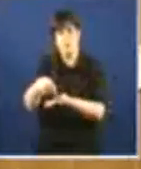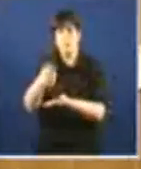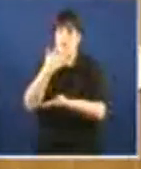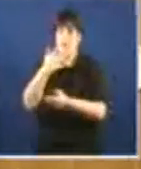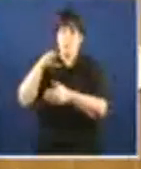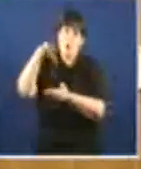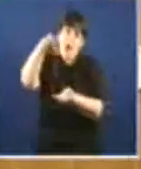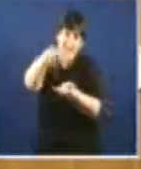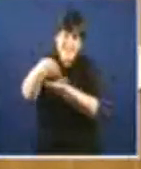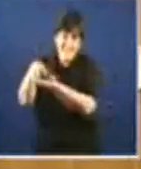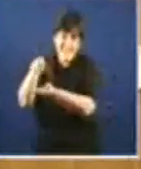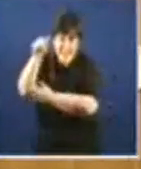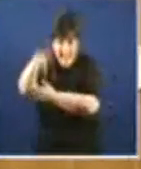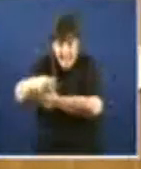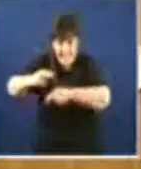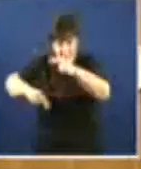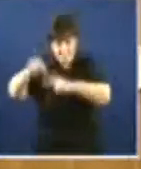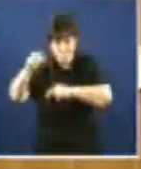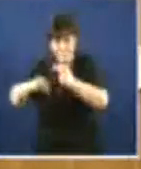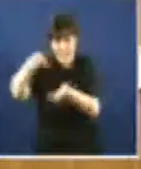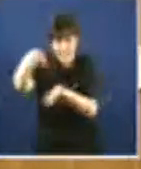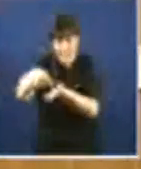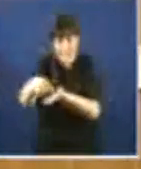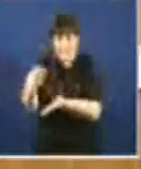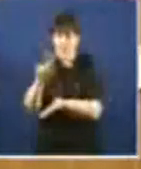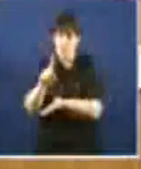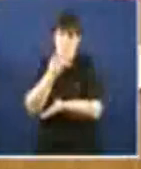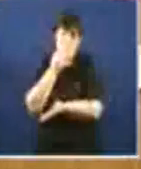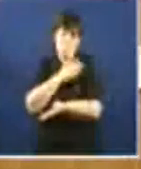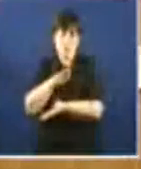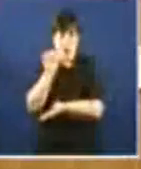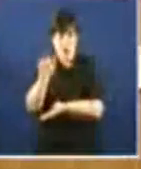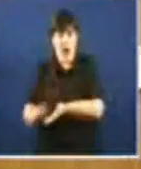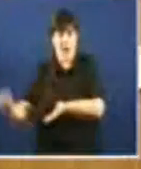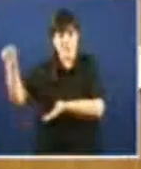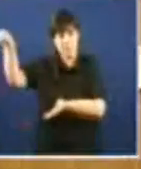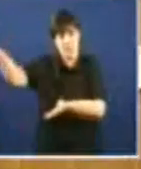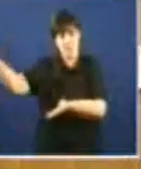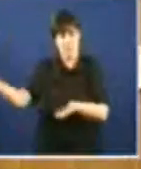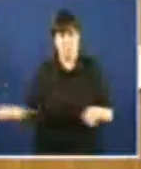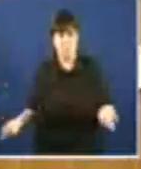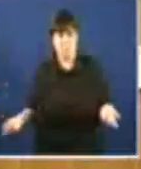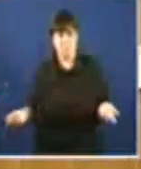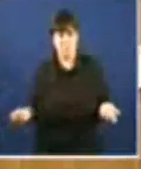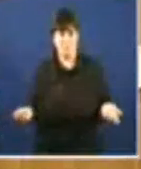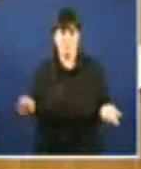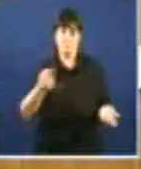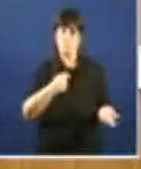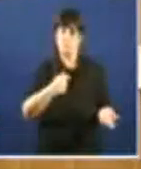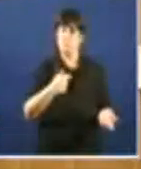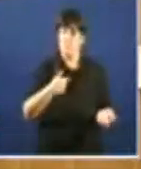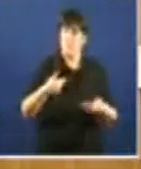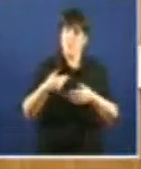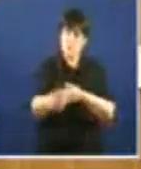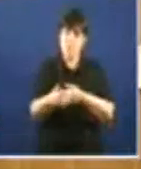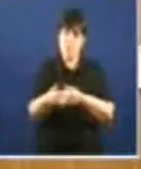construa no sudeste asiático. Algún día saberemos a explicación desta relación entre Unión Fenosa e este Goberno da